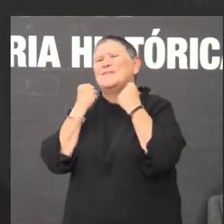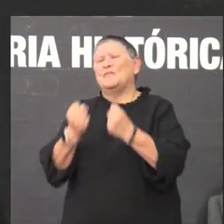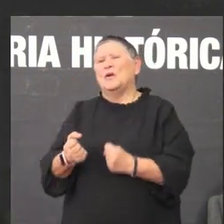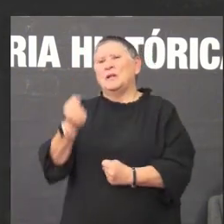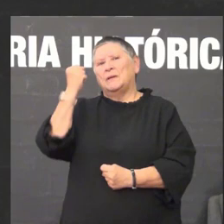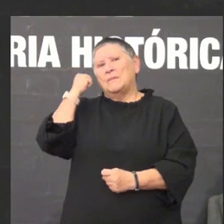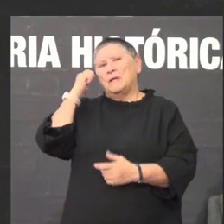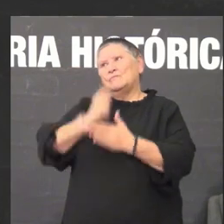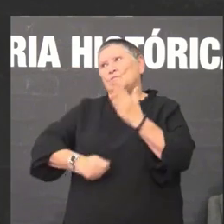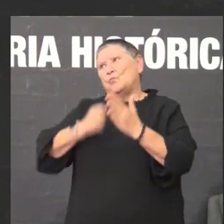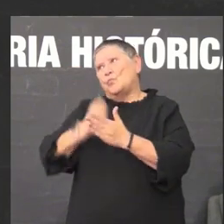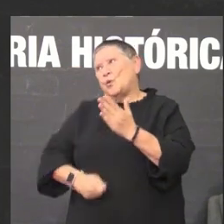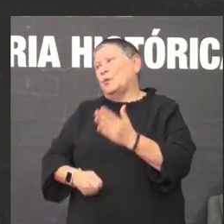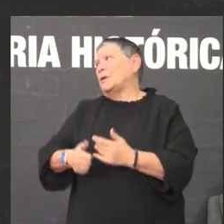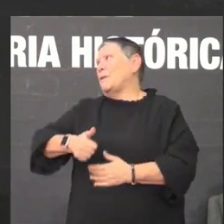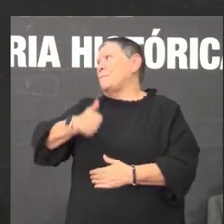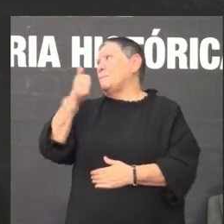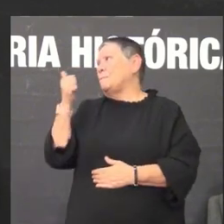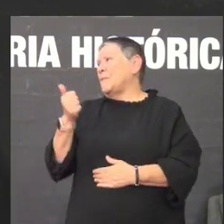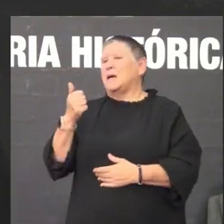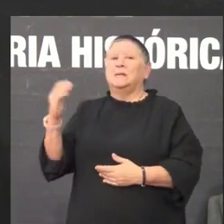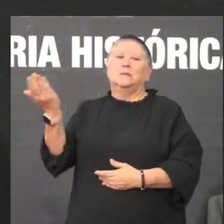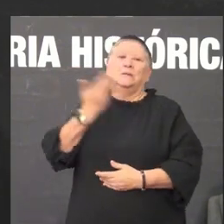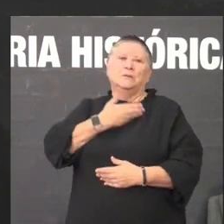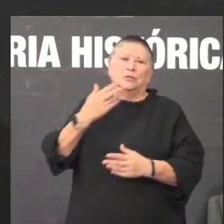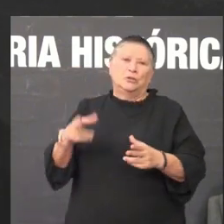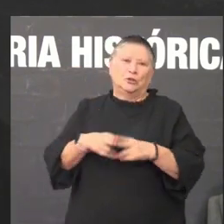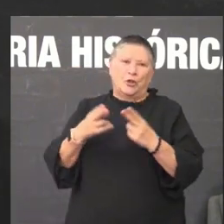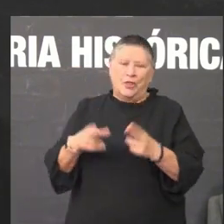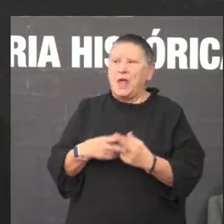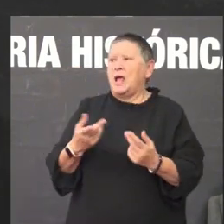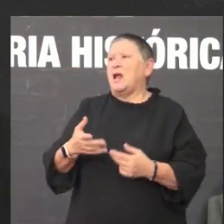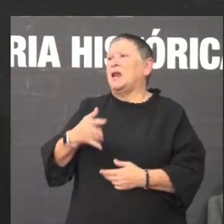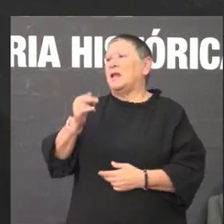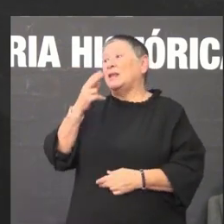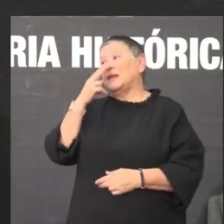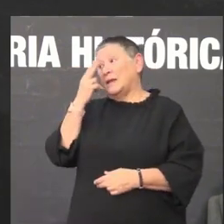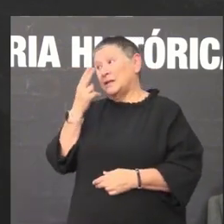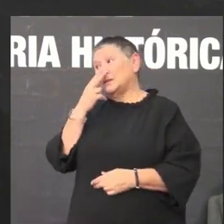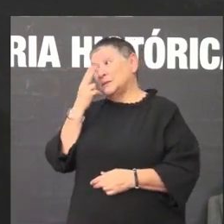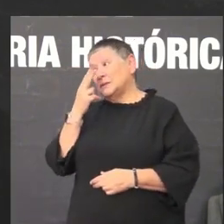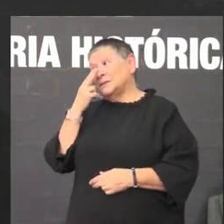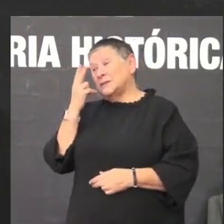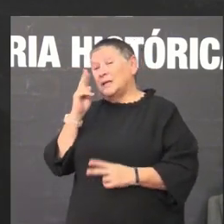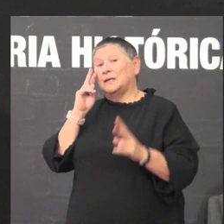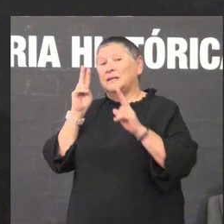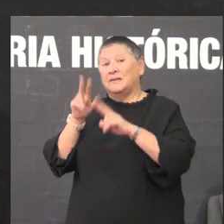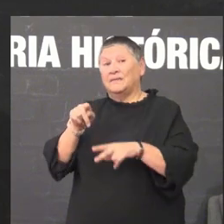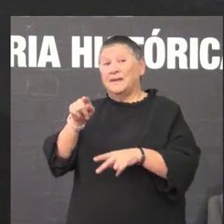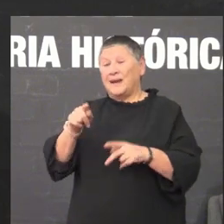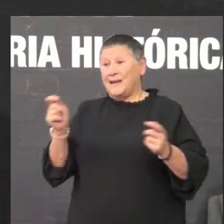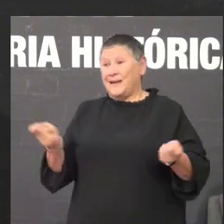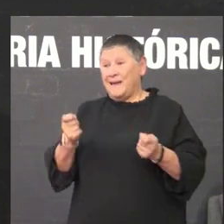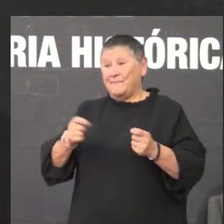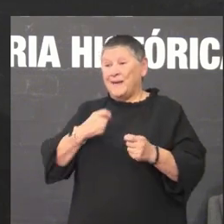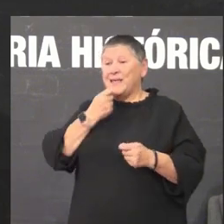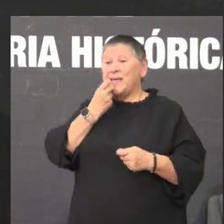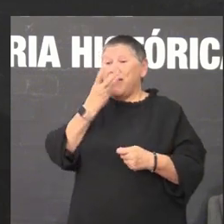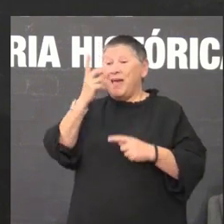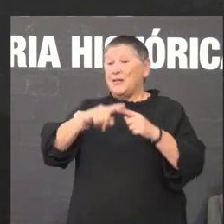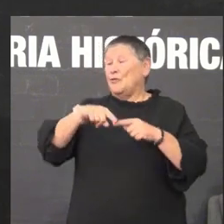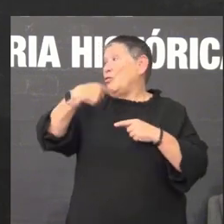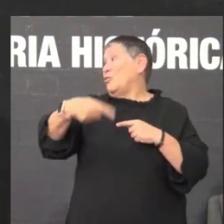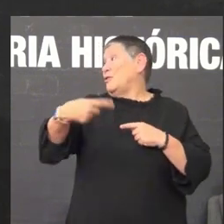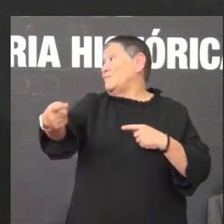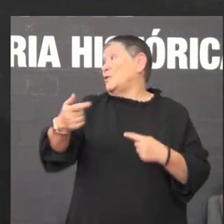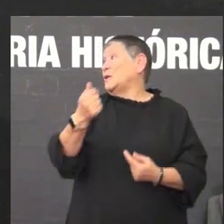máis multas máis forza social é tamén interesante ver como nesa campaña e nos anos seguintes algúnas